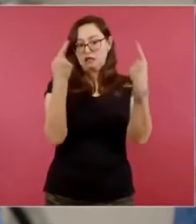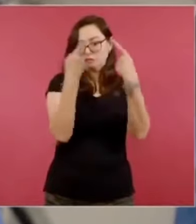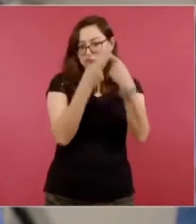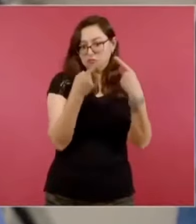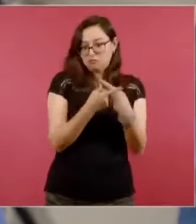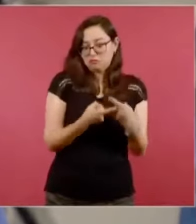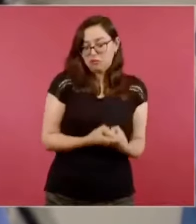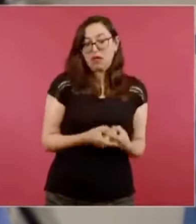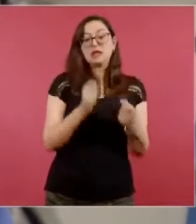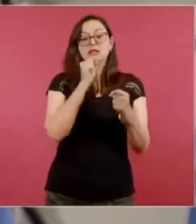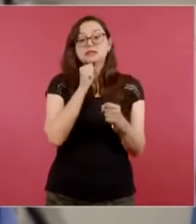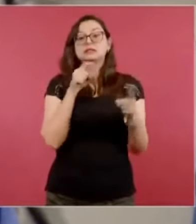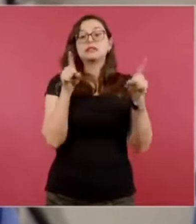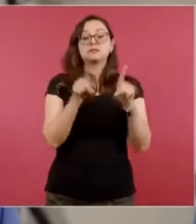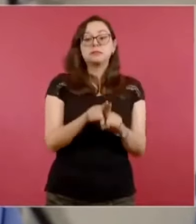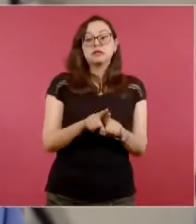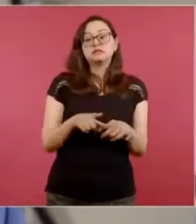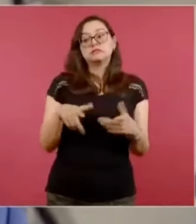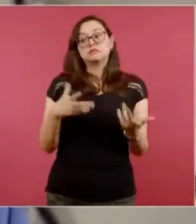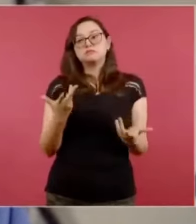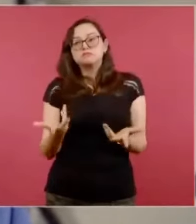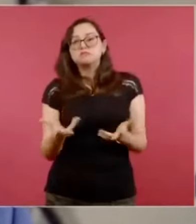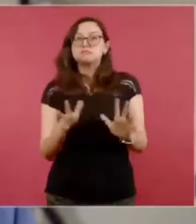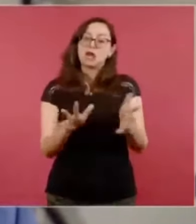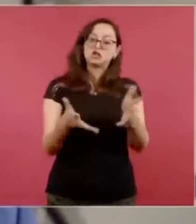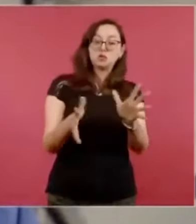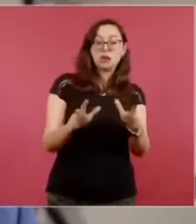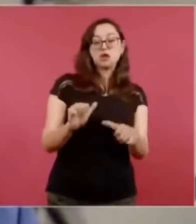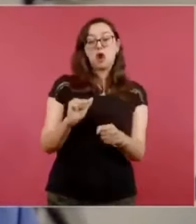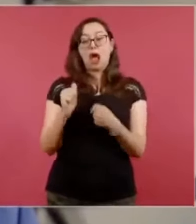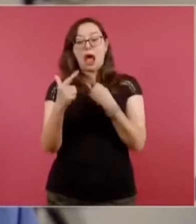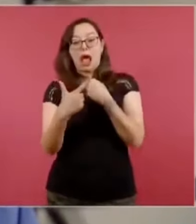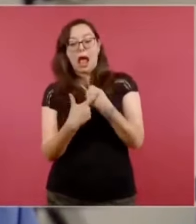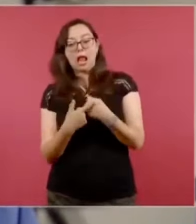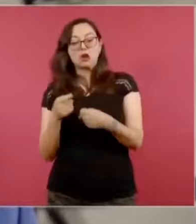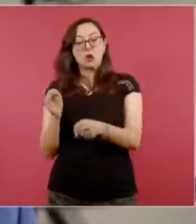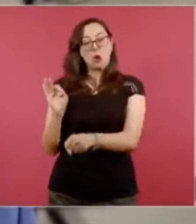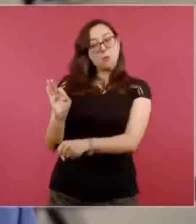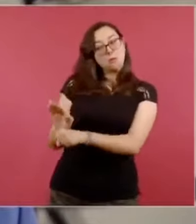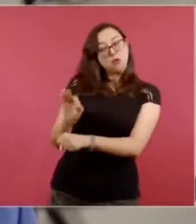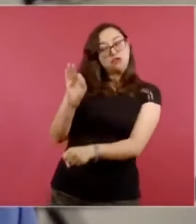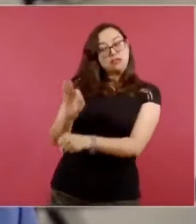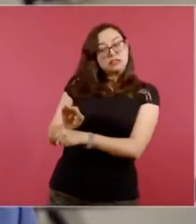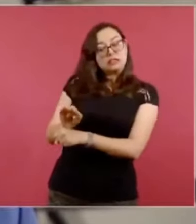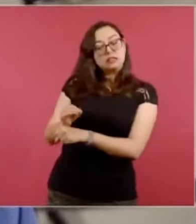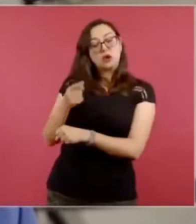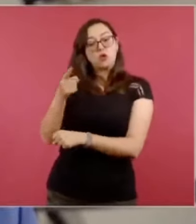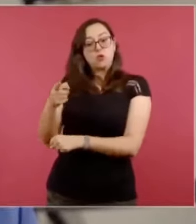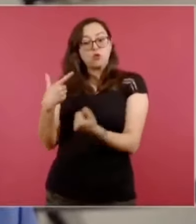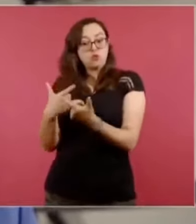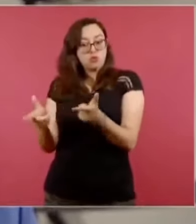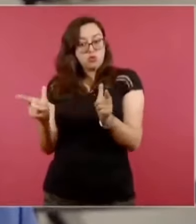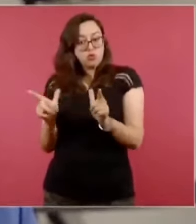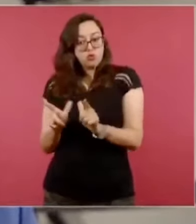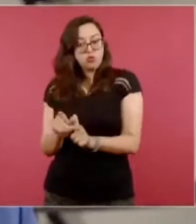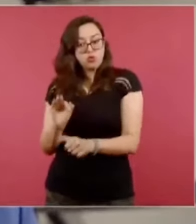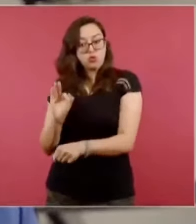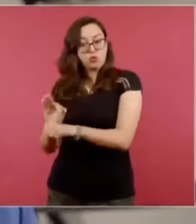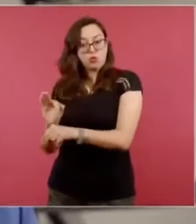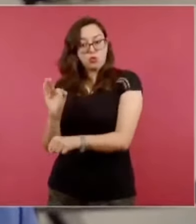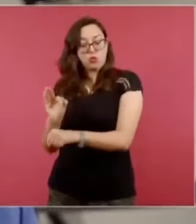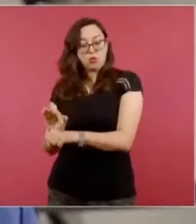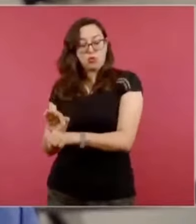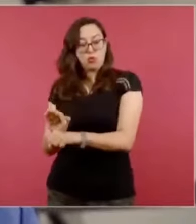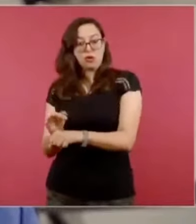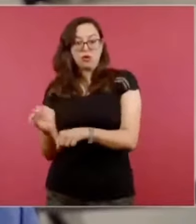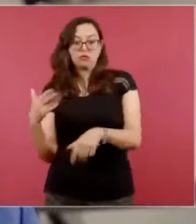de favorecer de alguna manera, de un lado, es lo que se ha… lo que marca la legislación, para favorecer